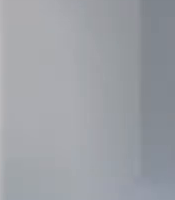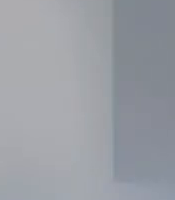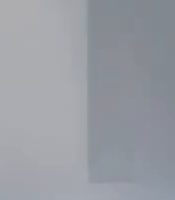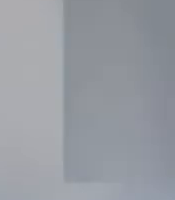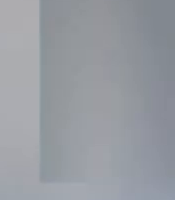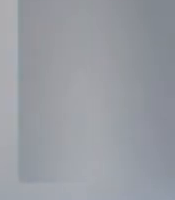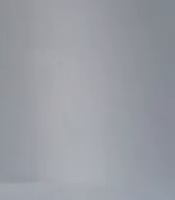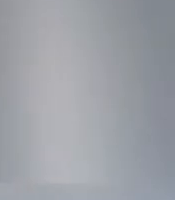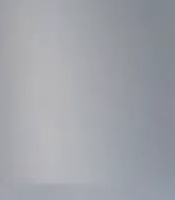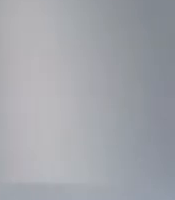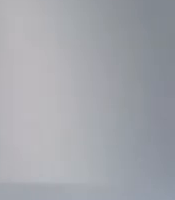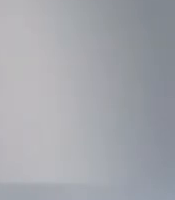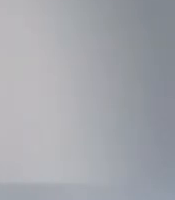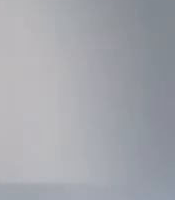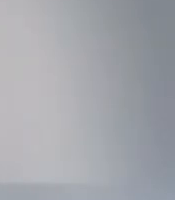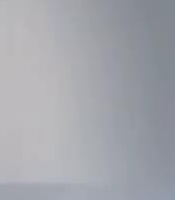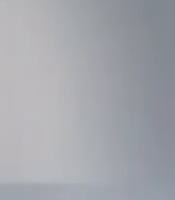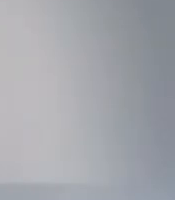Cuenta Pública